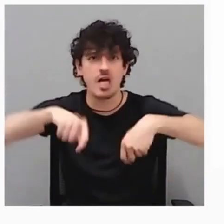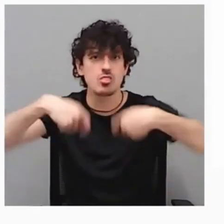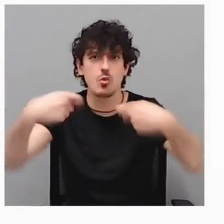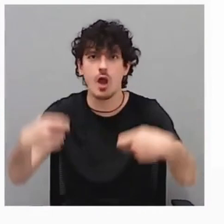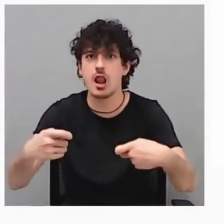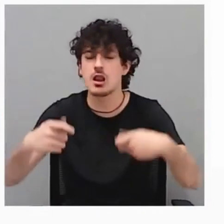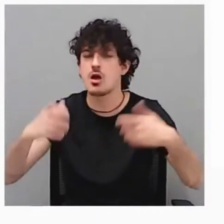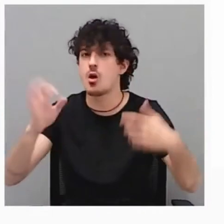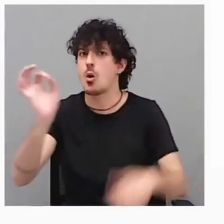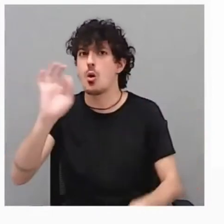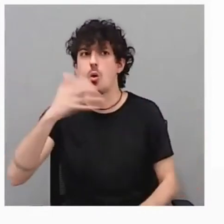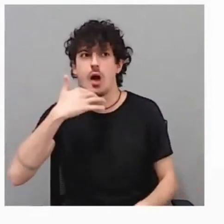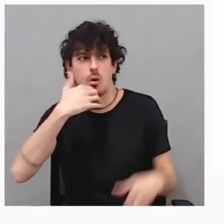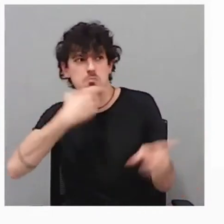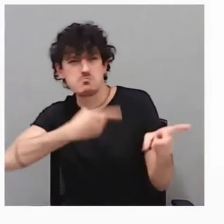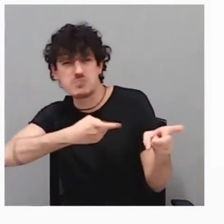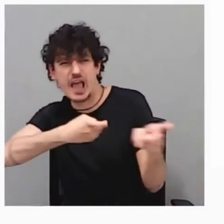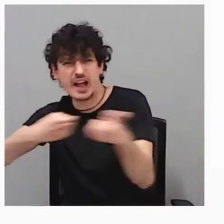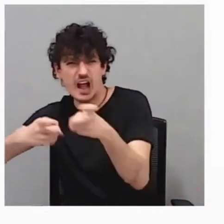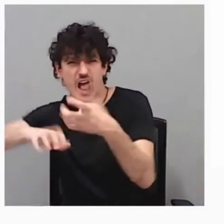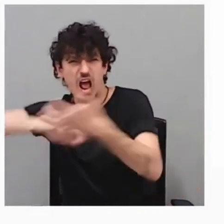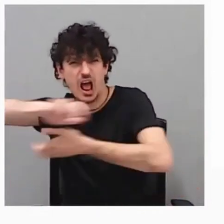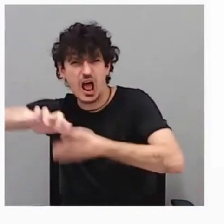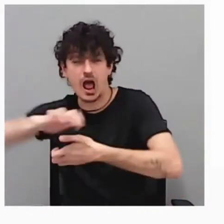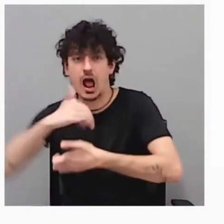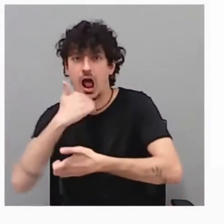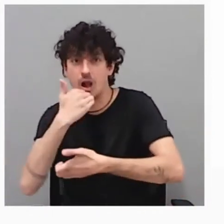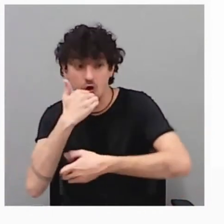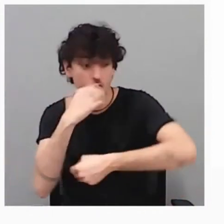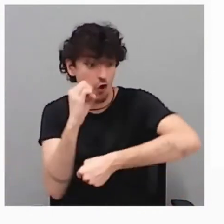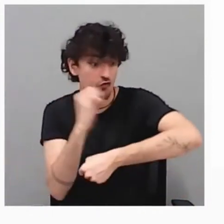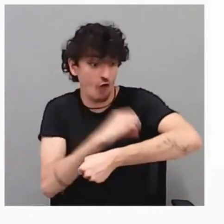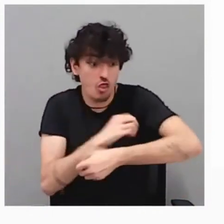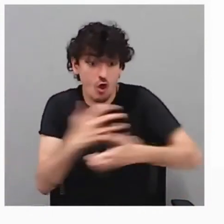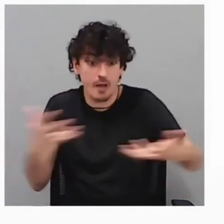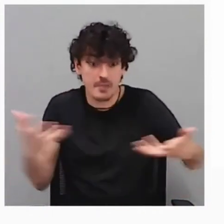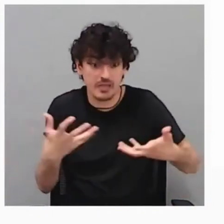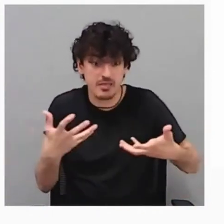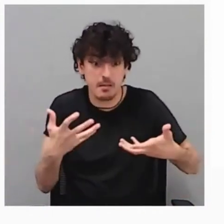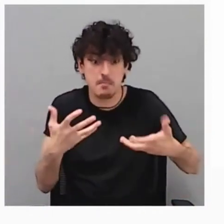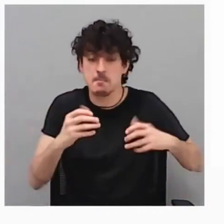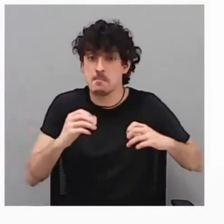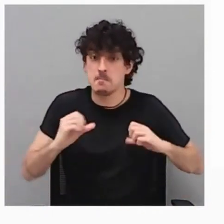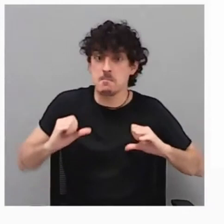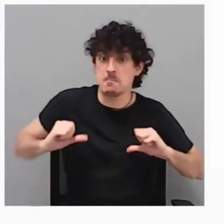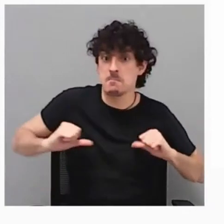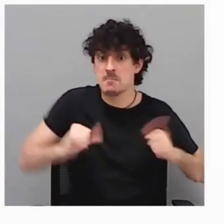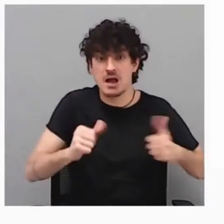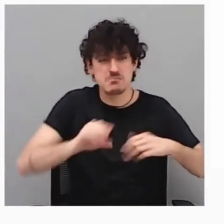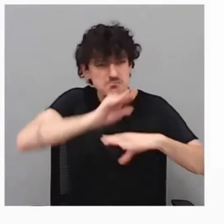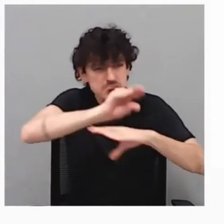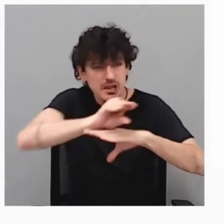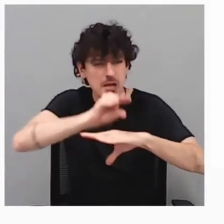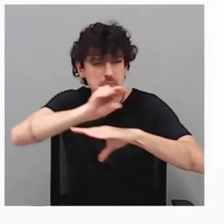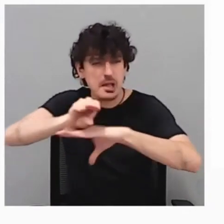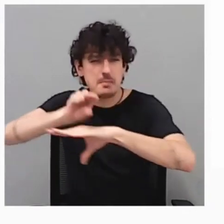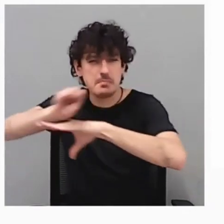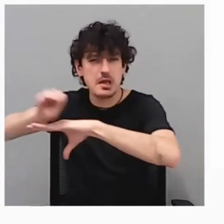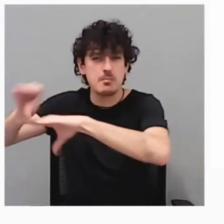conflicto bélico armado. Y ahí activamos el fondo y dedicamos la ayuda. ¿Qué es lo que vimos observando?